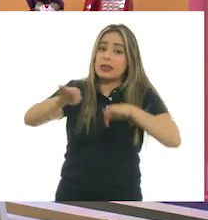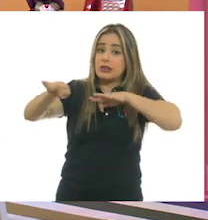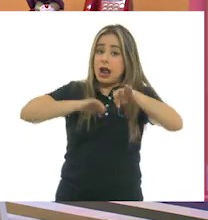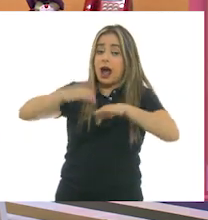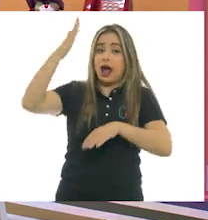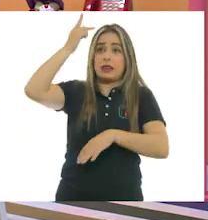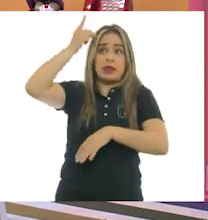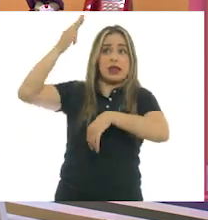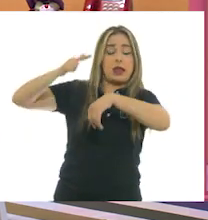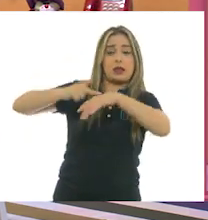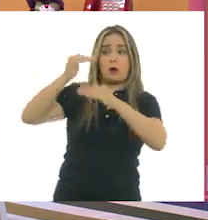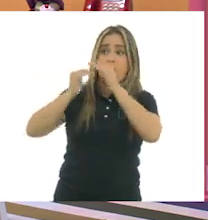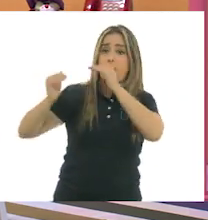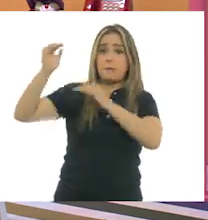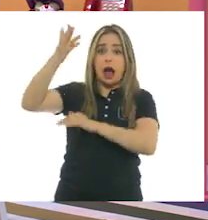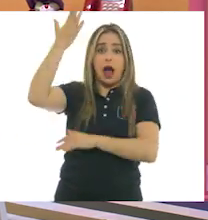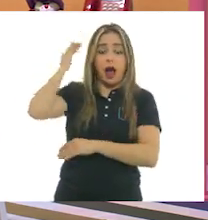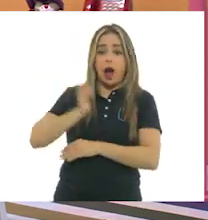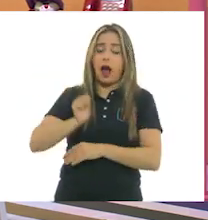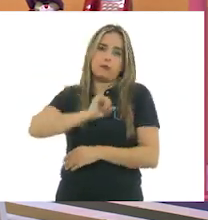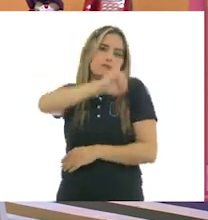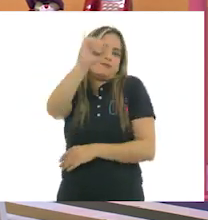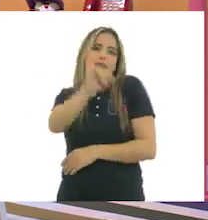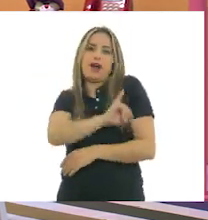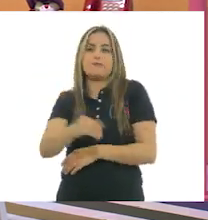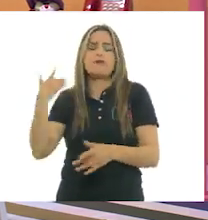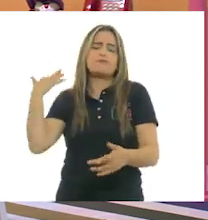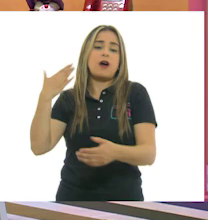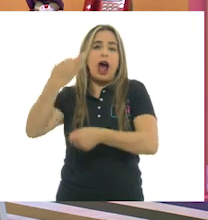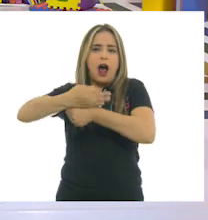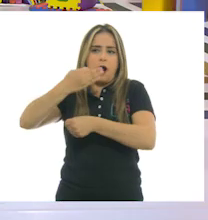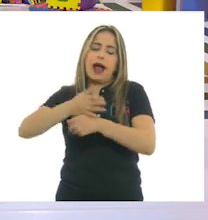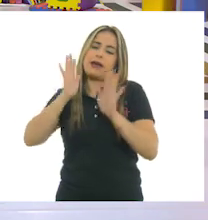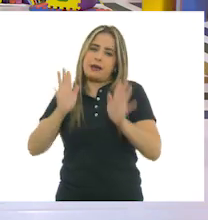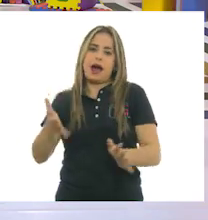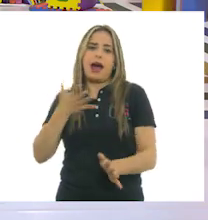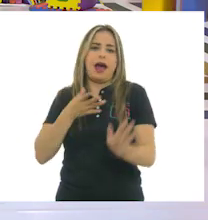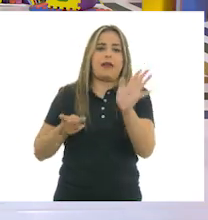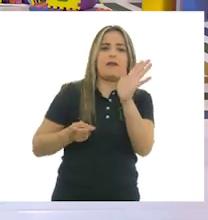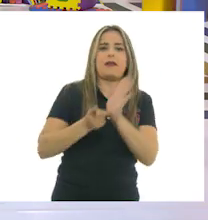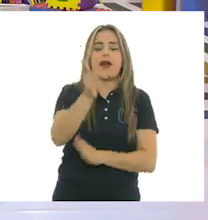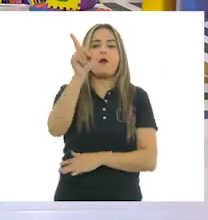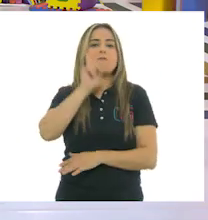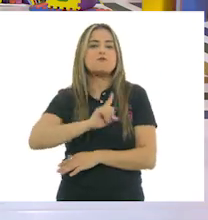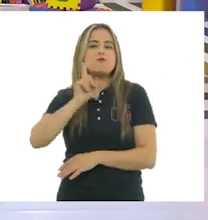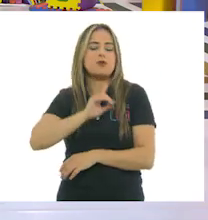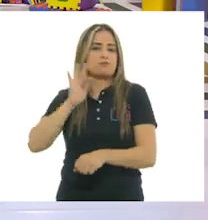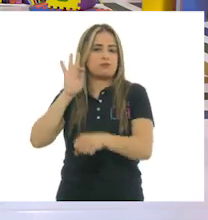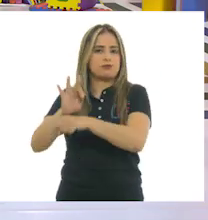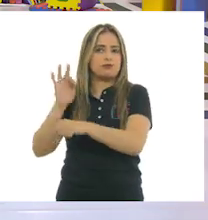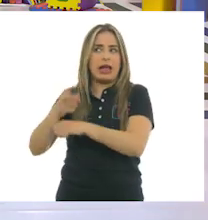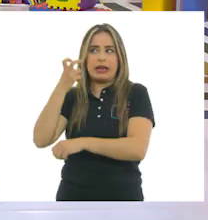siguiendo con esta línea, a mí me gustaría recordar a alguien que fue